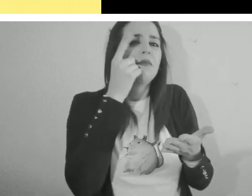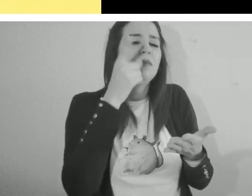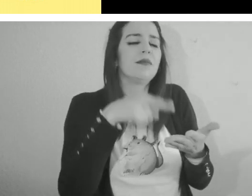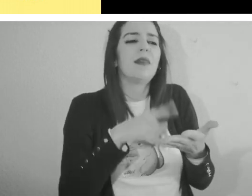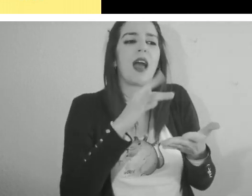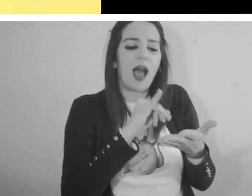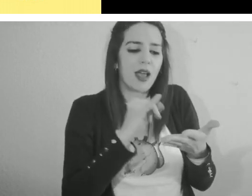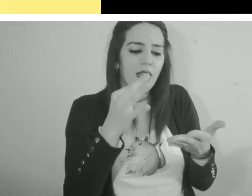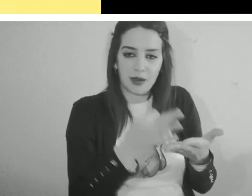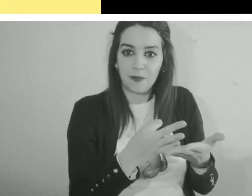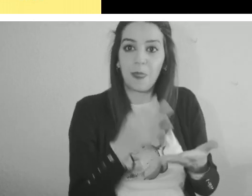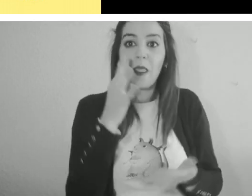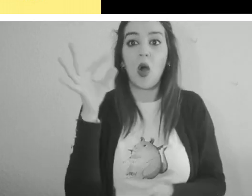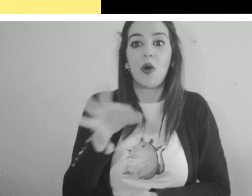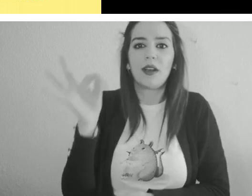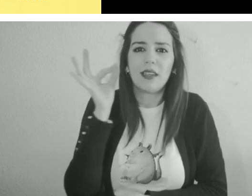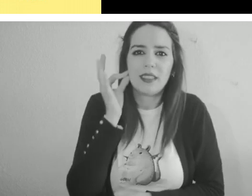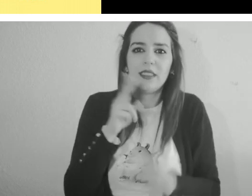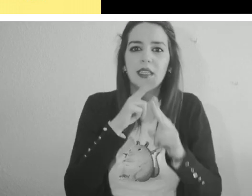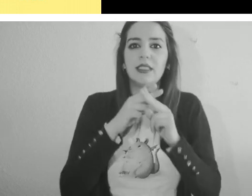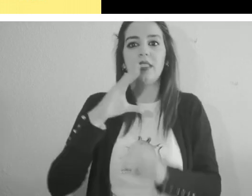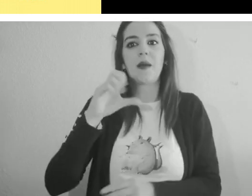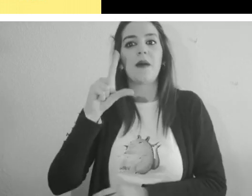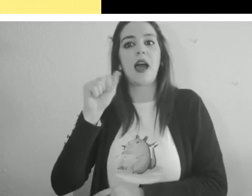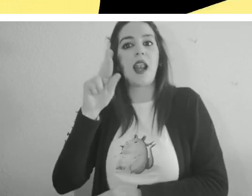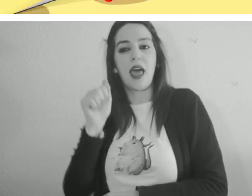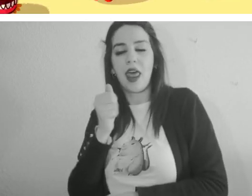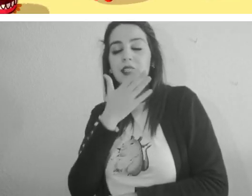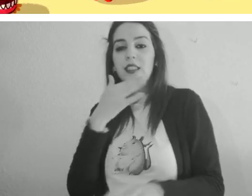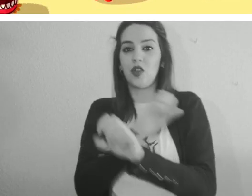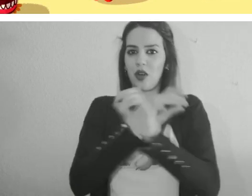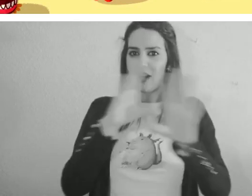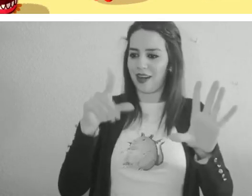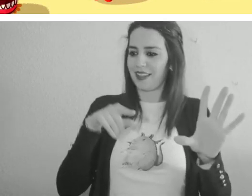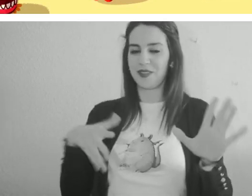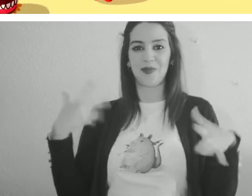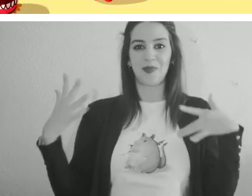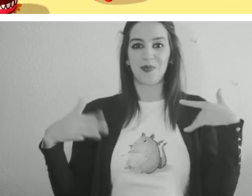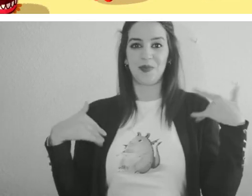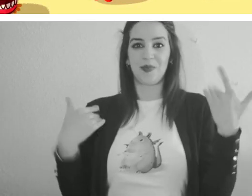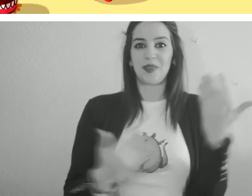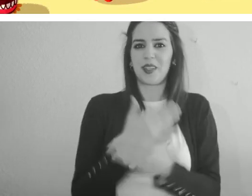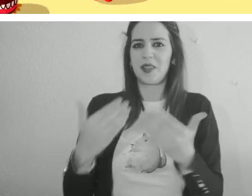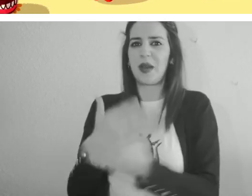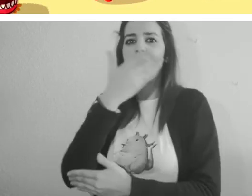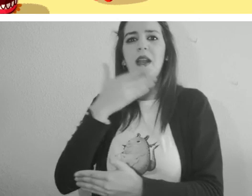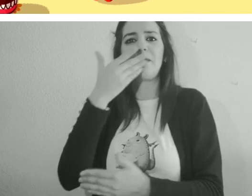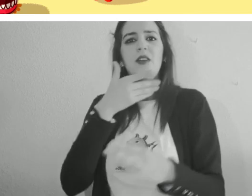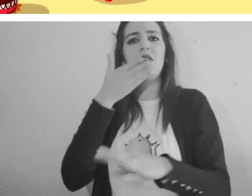Clara es una niña muy alegre. Todas las mañanas se levanta contenta para ir al colegio.